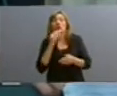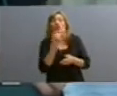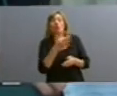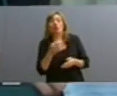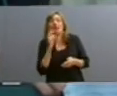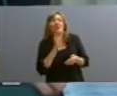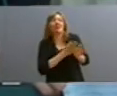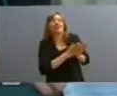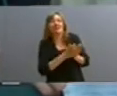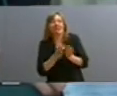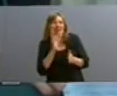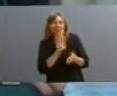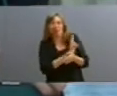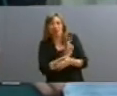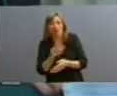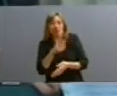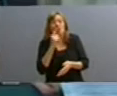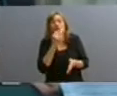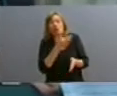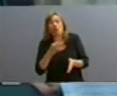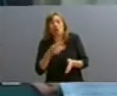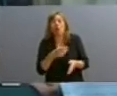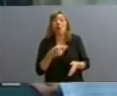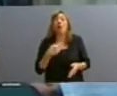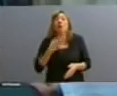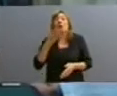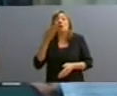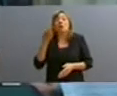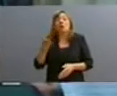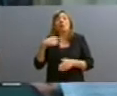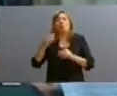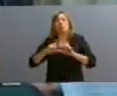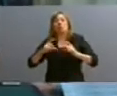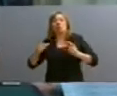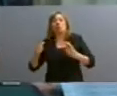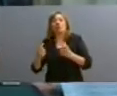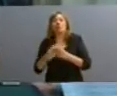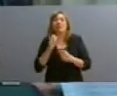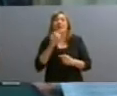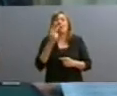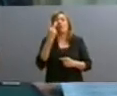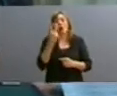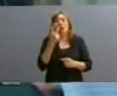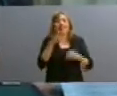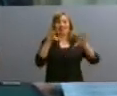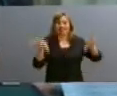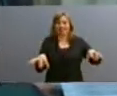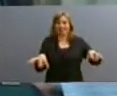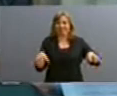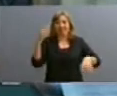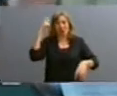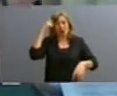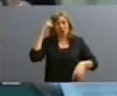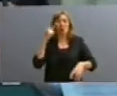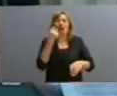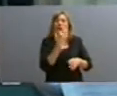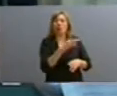Luego, se une la Cámara de Senadores y se forma la famosa comisión bicameral de seguimiento de los